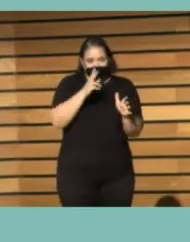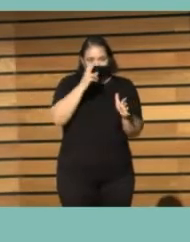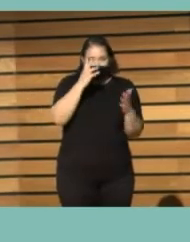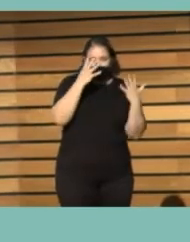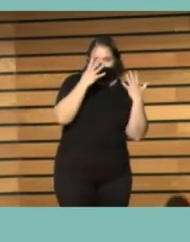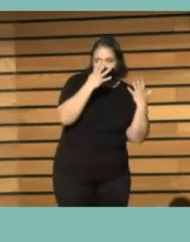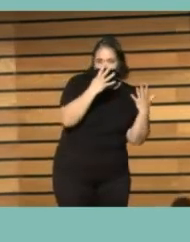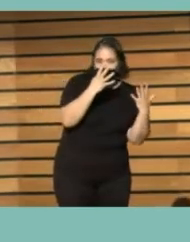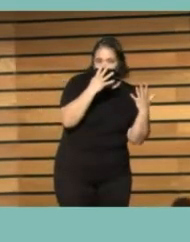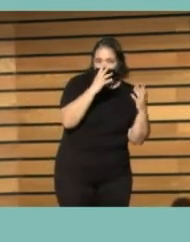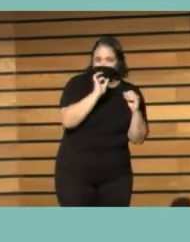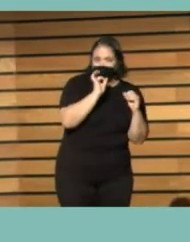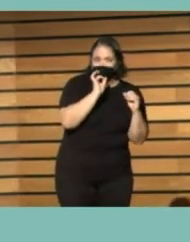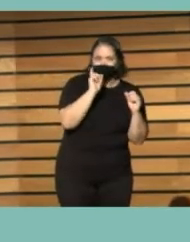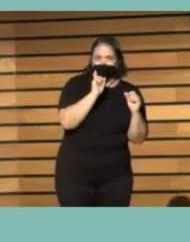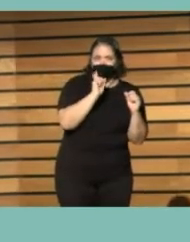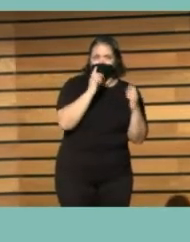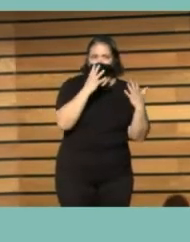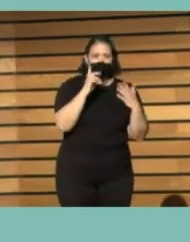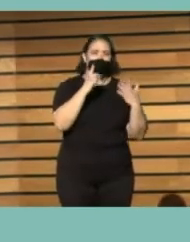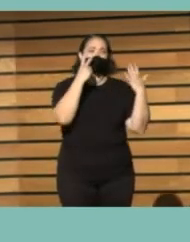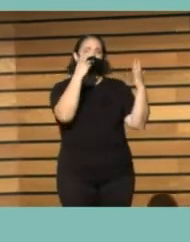2007, me parece,